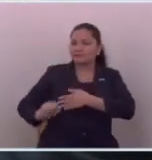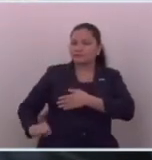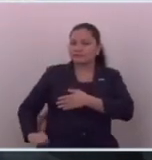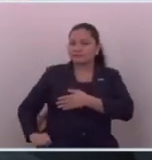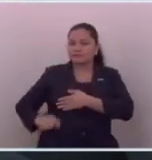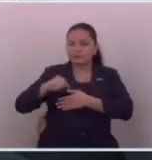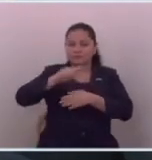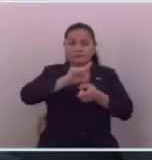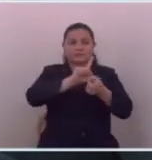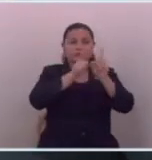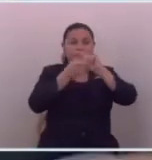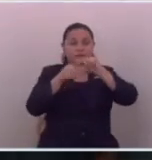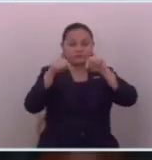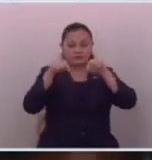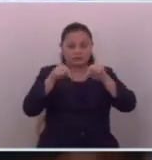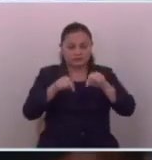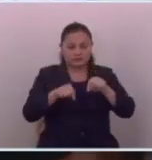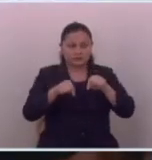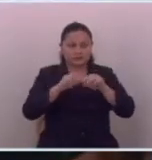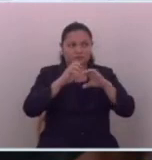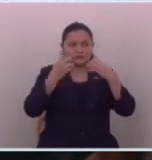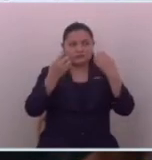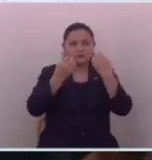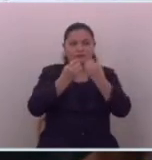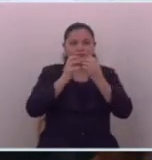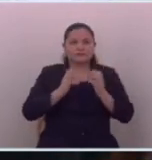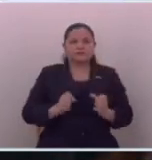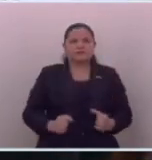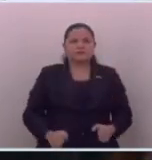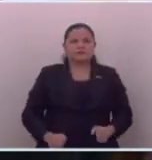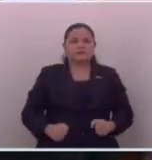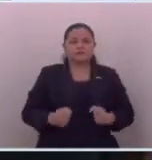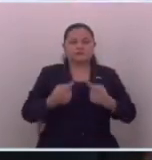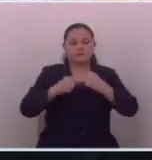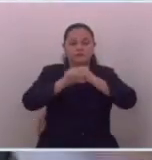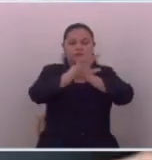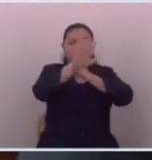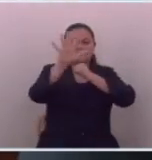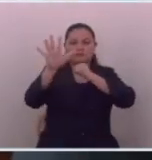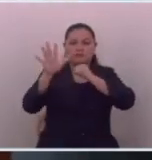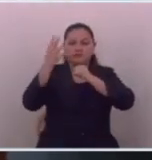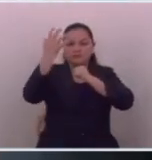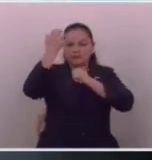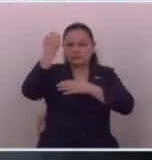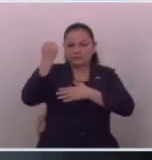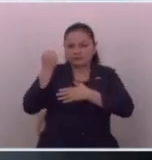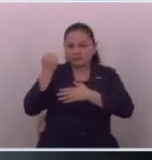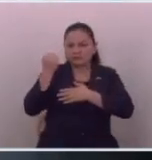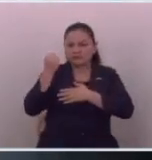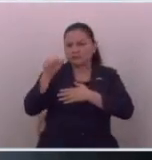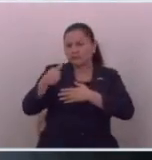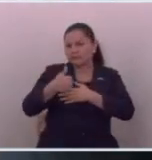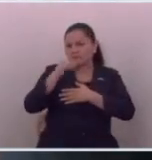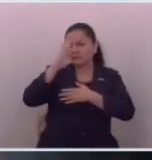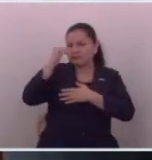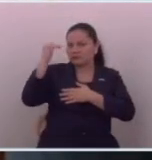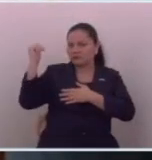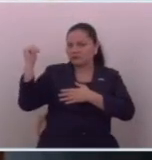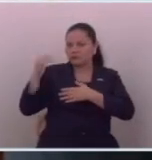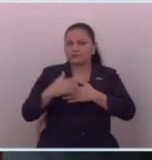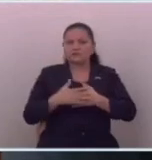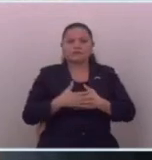es distinto ahora este órgano de Estado le ha mandado un mensaje importante a otras naciones